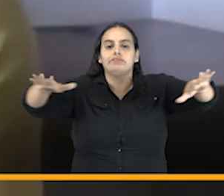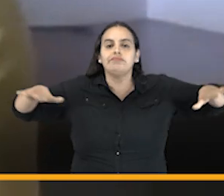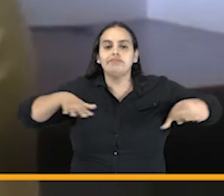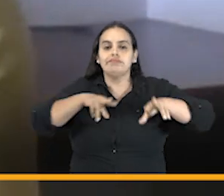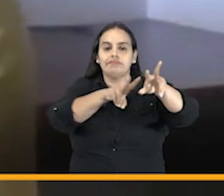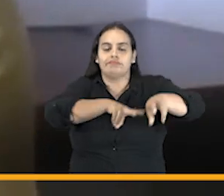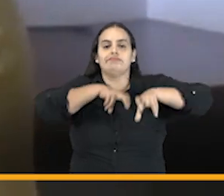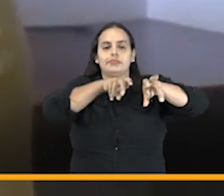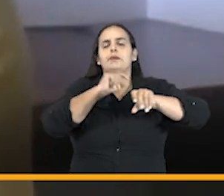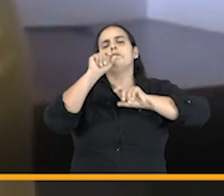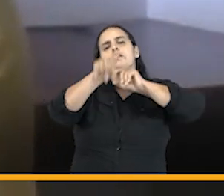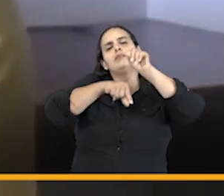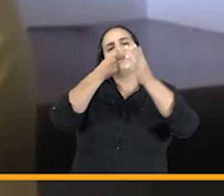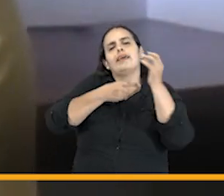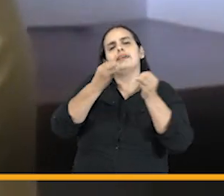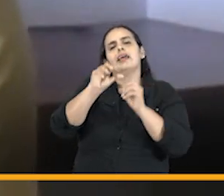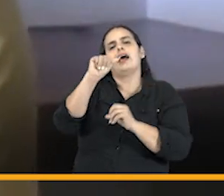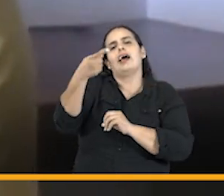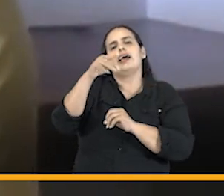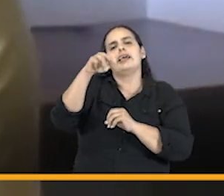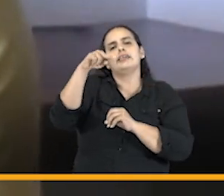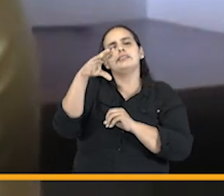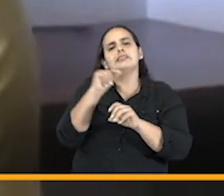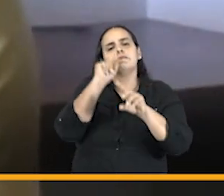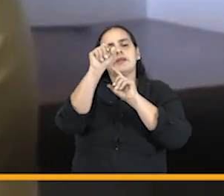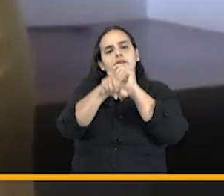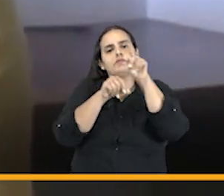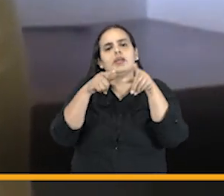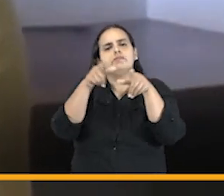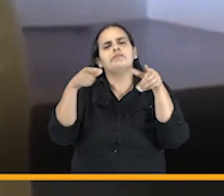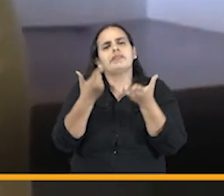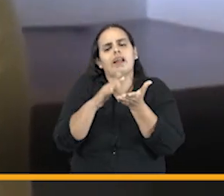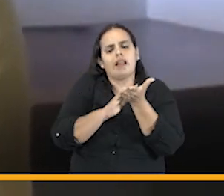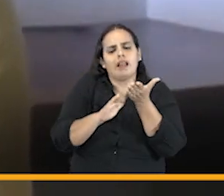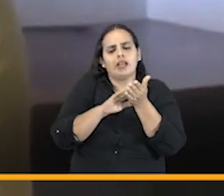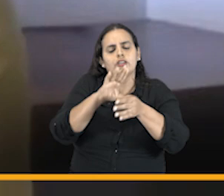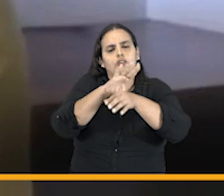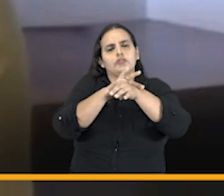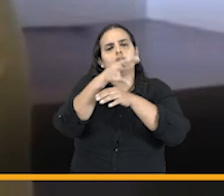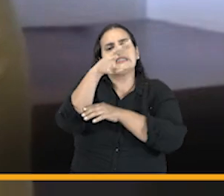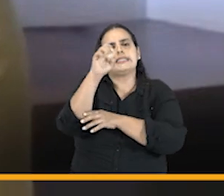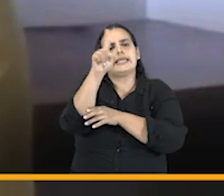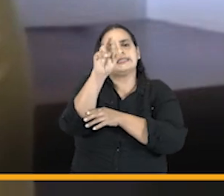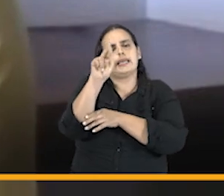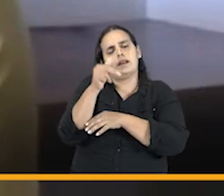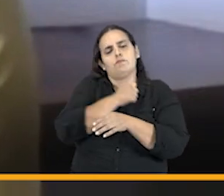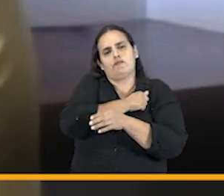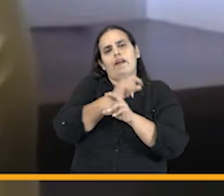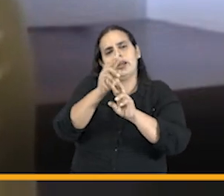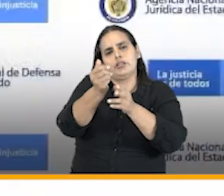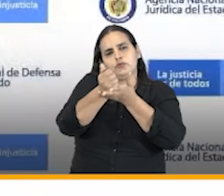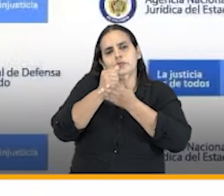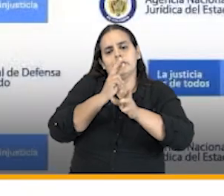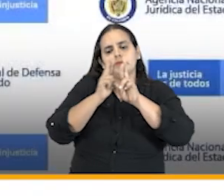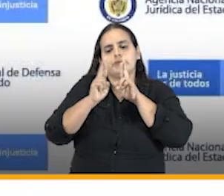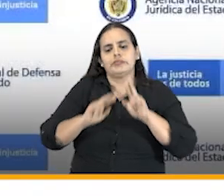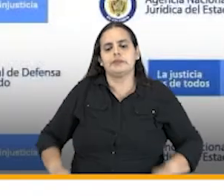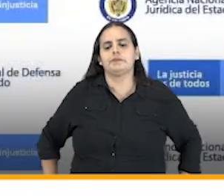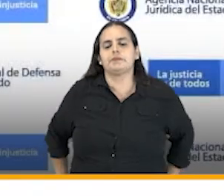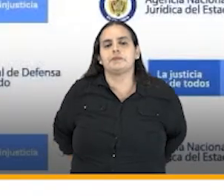agencia para promover la conciliación en el estado? por favor doctor César Méndez ayúdenos con esta respuesta